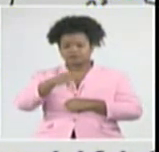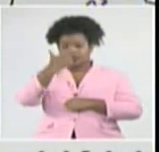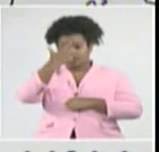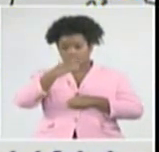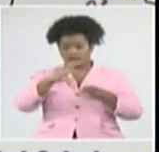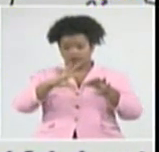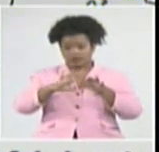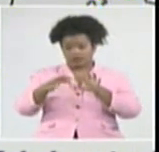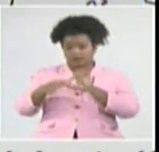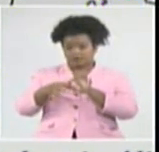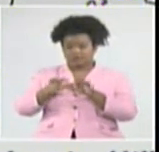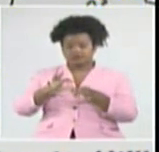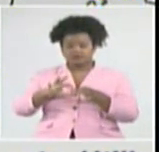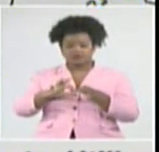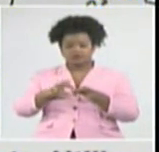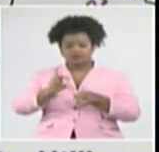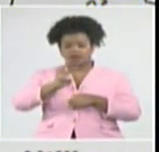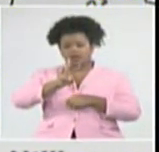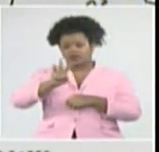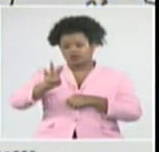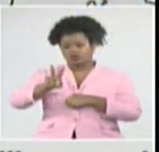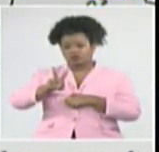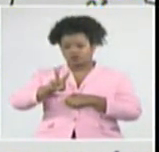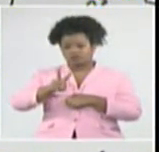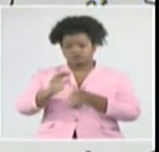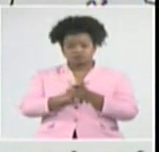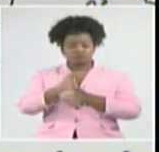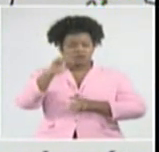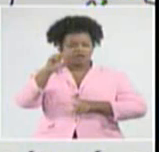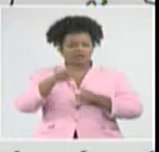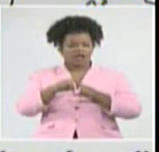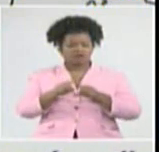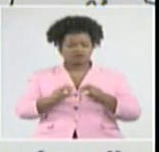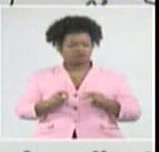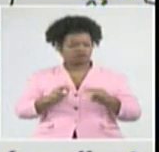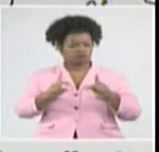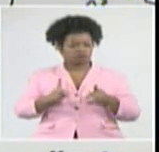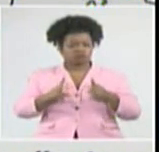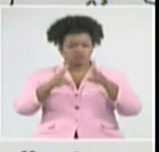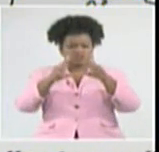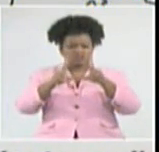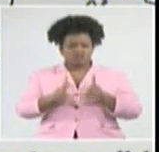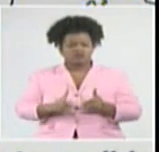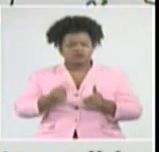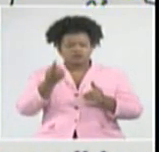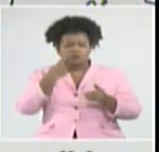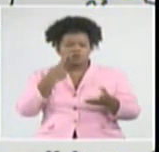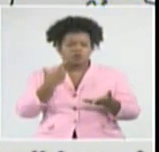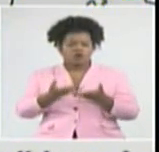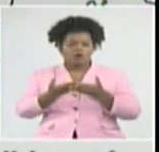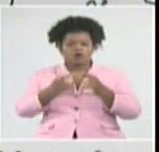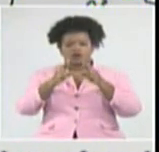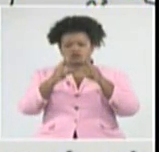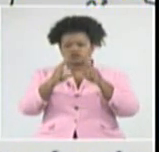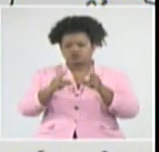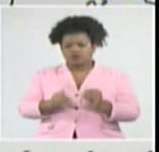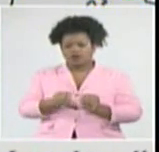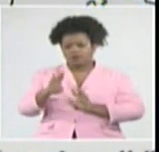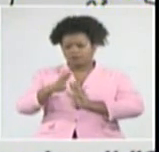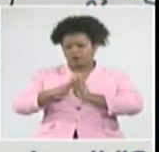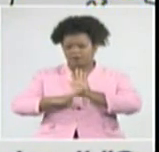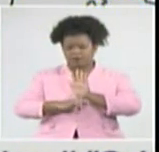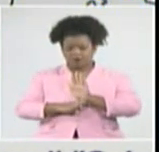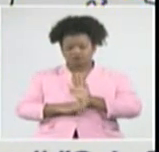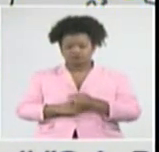332, y Matanza, nuevamente una cifra que demuestra los resultados de las medidas que se aplican,